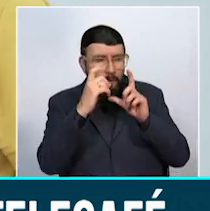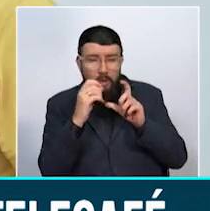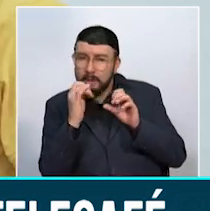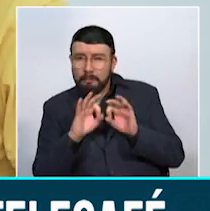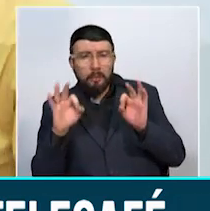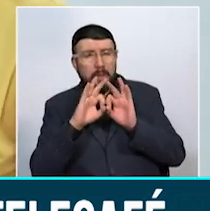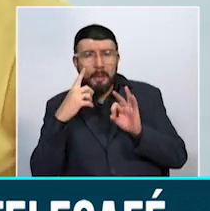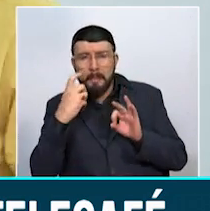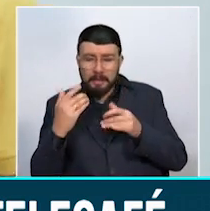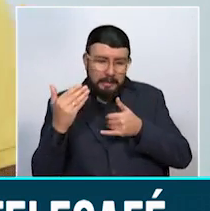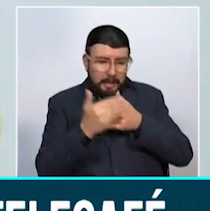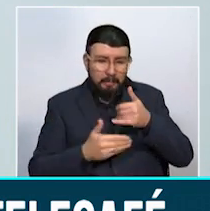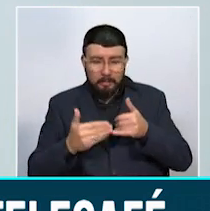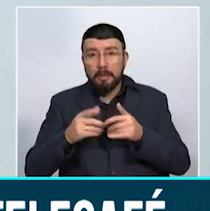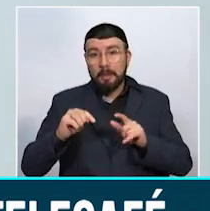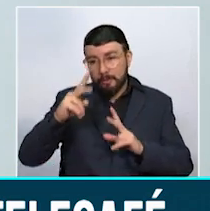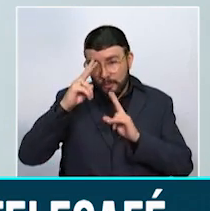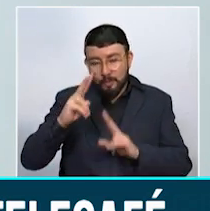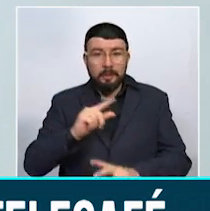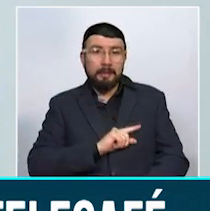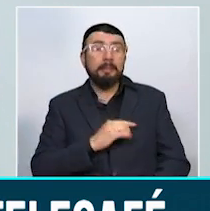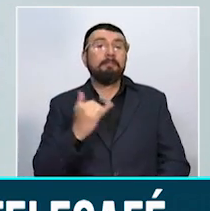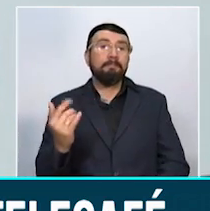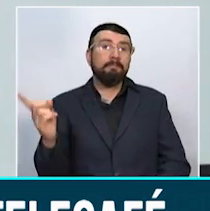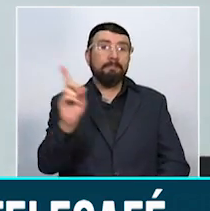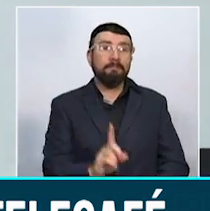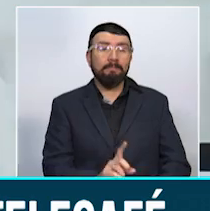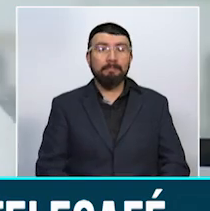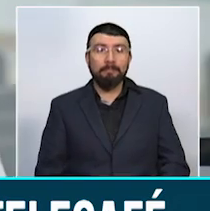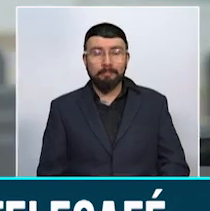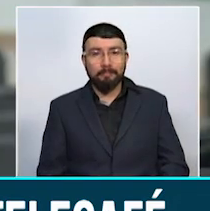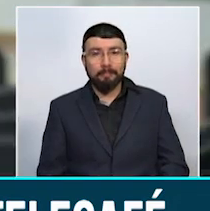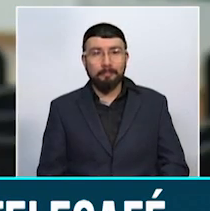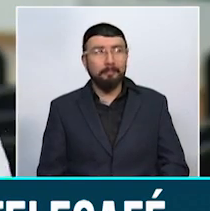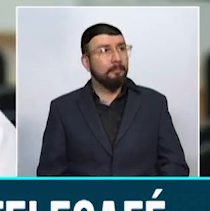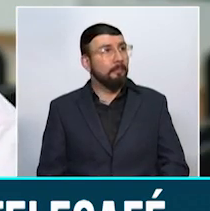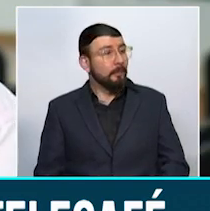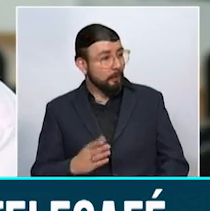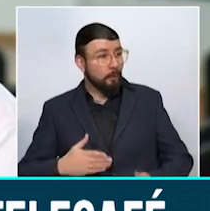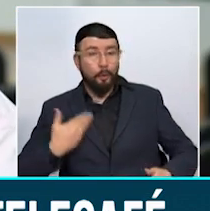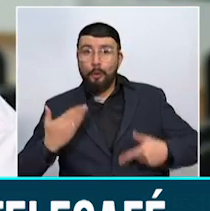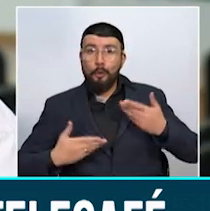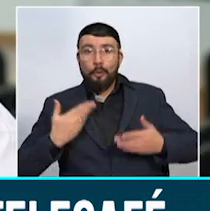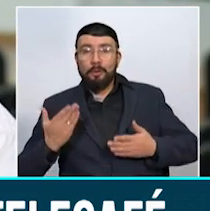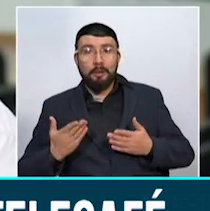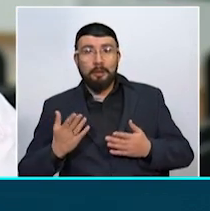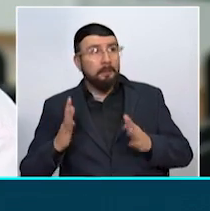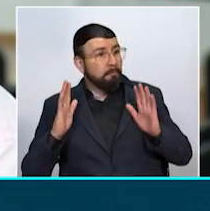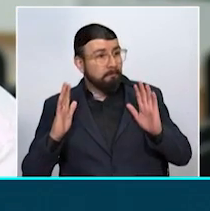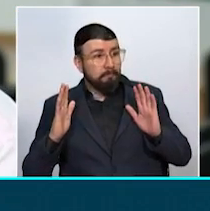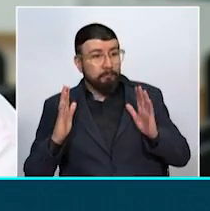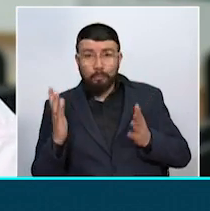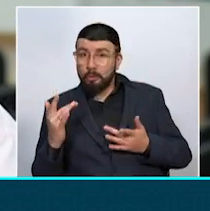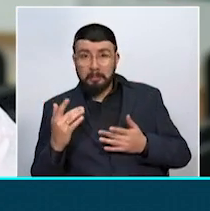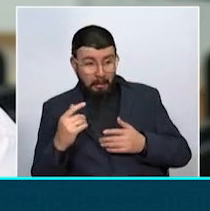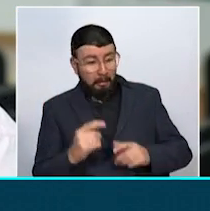del departamento también fue homenajeado en este gran acontecimiento. Es algo grandioso porque pues en cierta forma uno nos espera